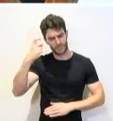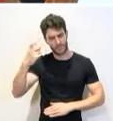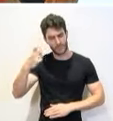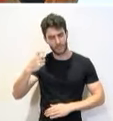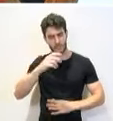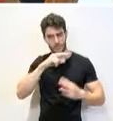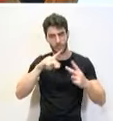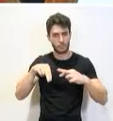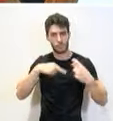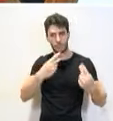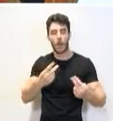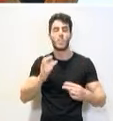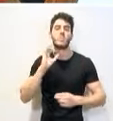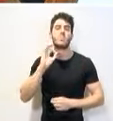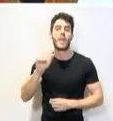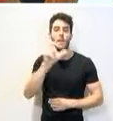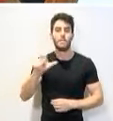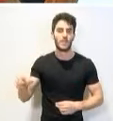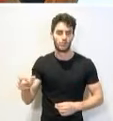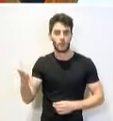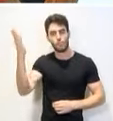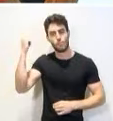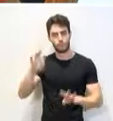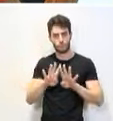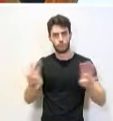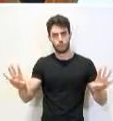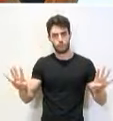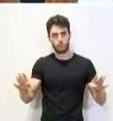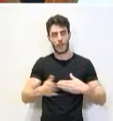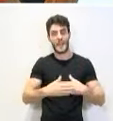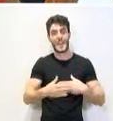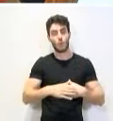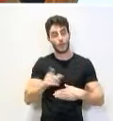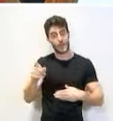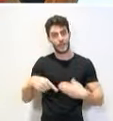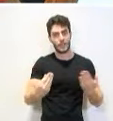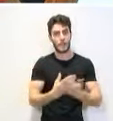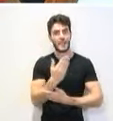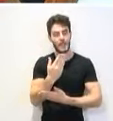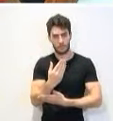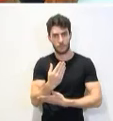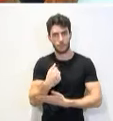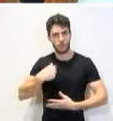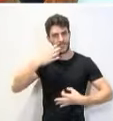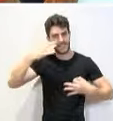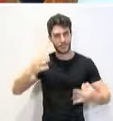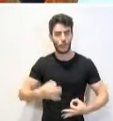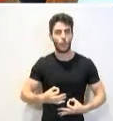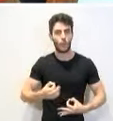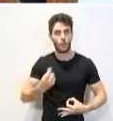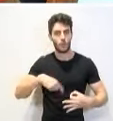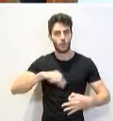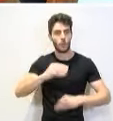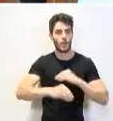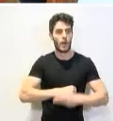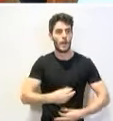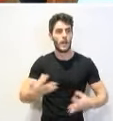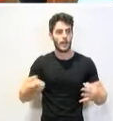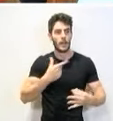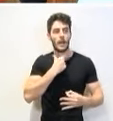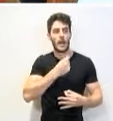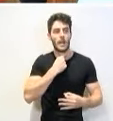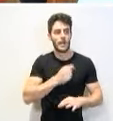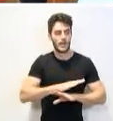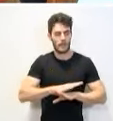hablar con aquellas personas que se estaban concentrando esta mañana. Seguramente ustedes lo que vienen a hacer es lo que les gusta hacer,